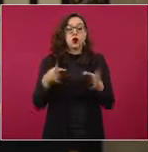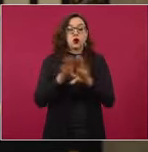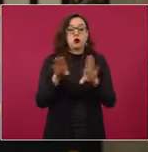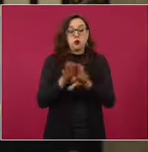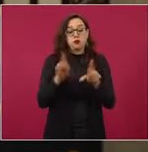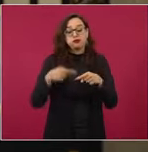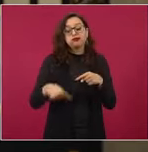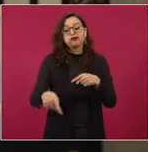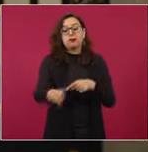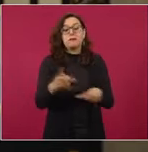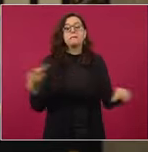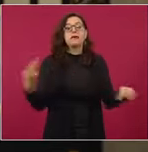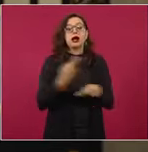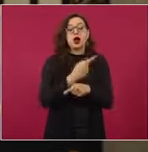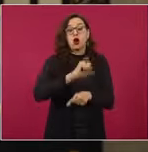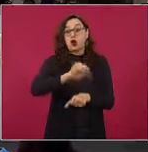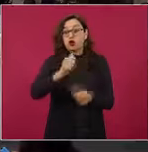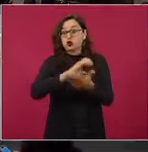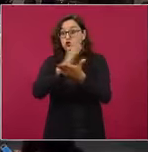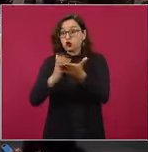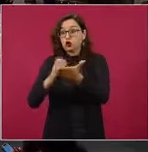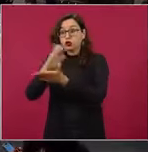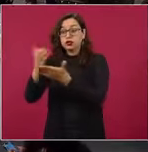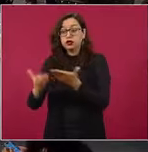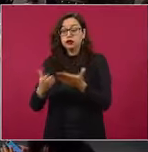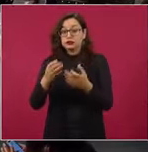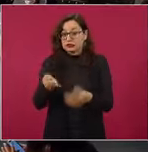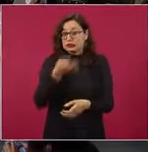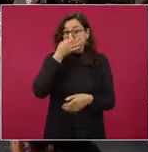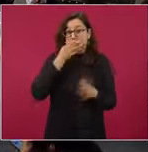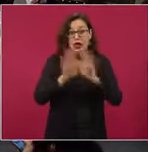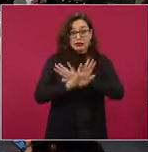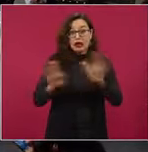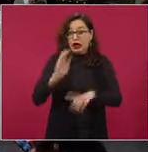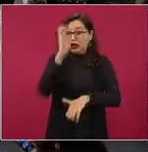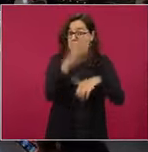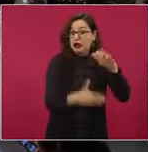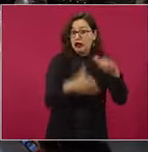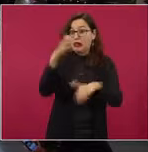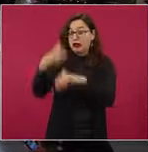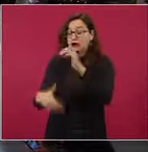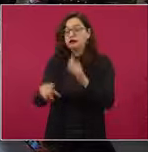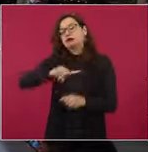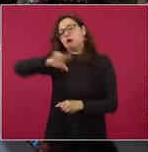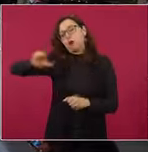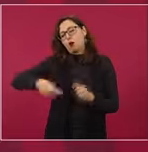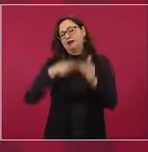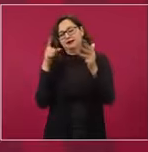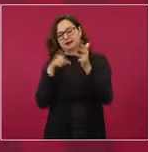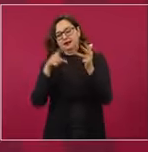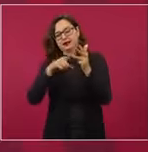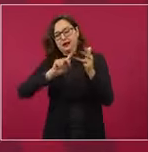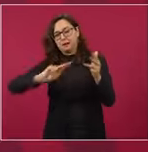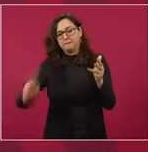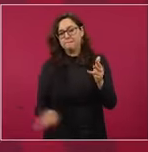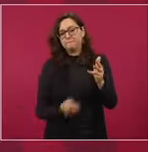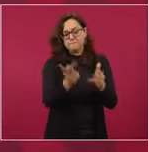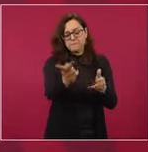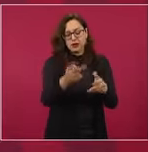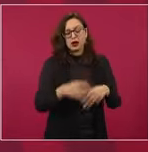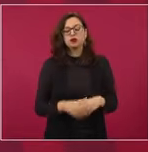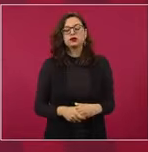saber si hay otros contratos por vencer. Y otra pregunta, si me permite. Sí, estamos impulsando la